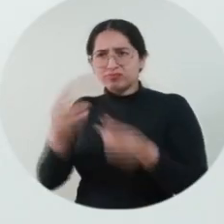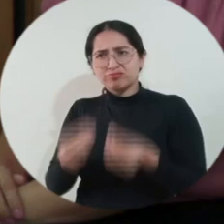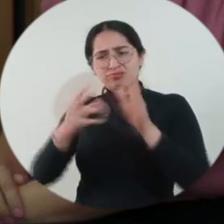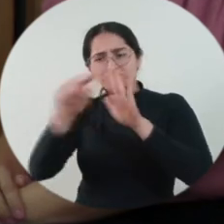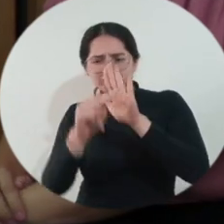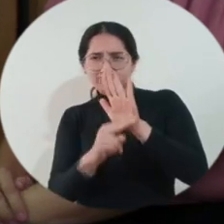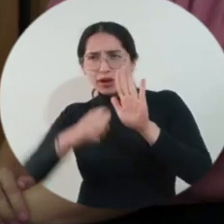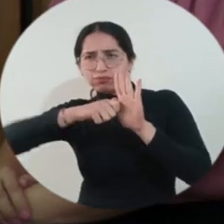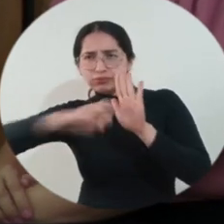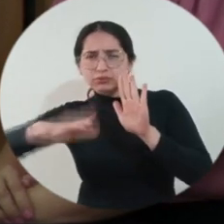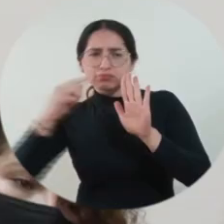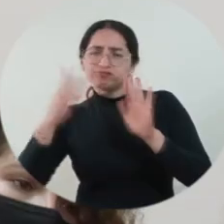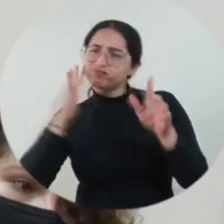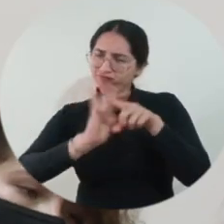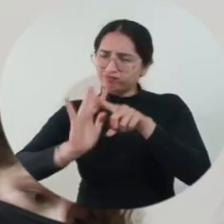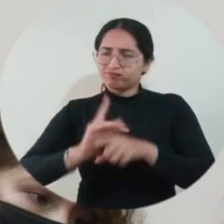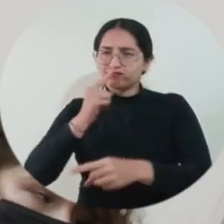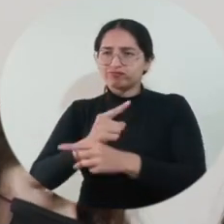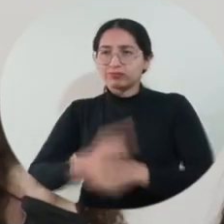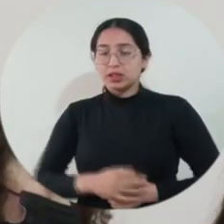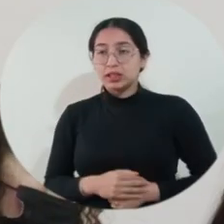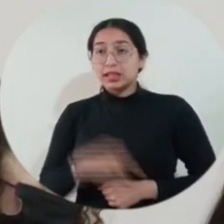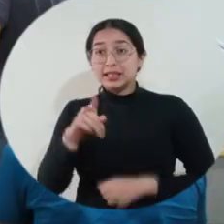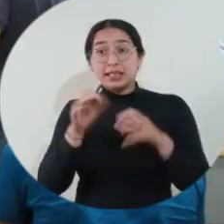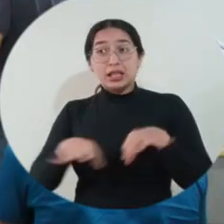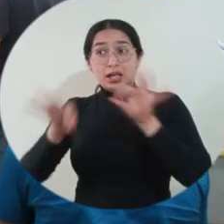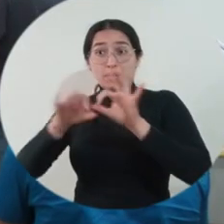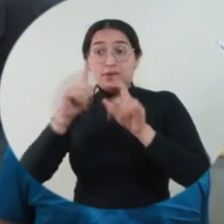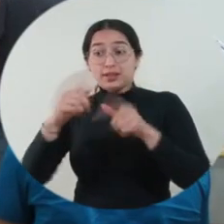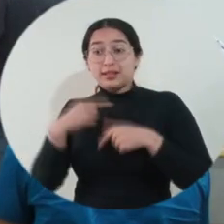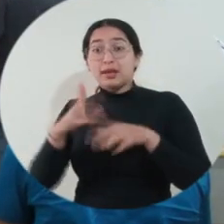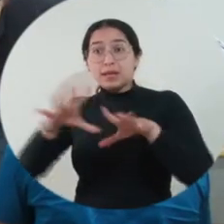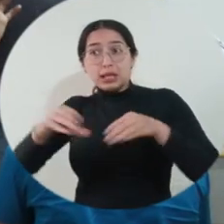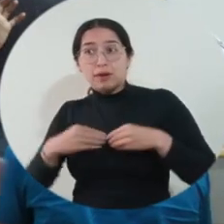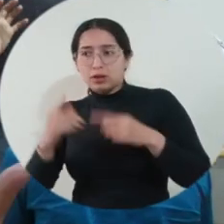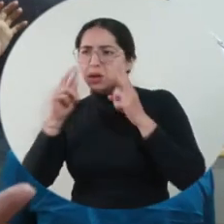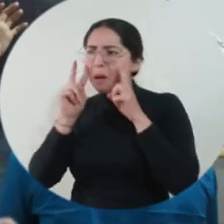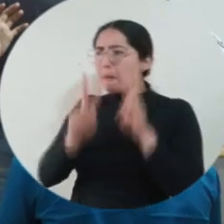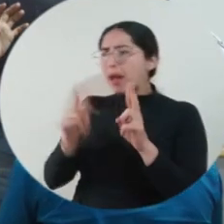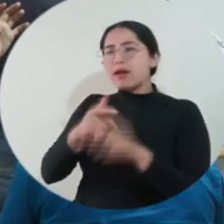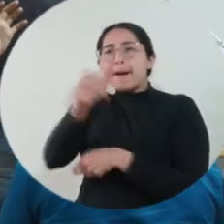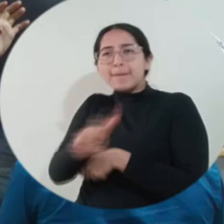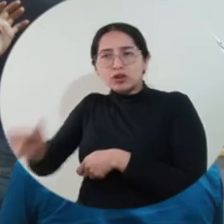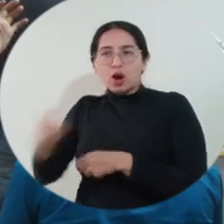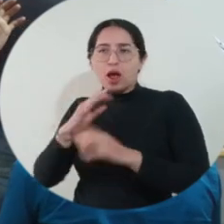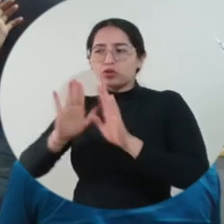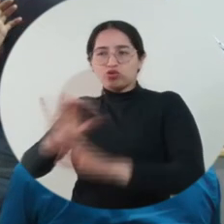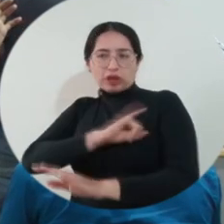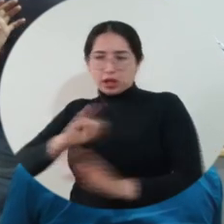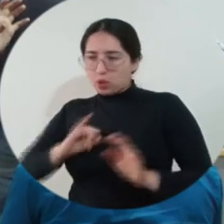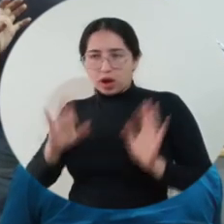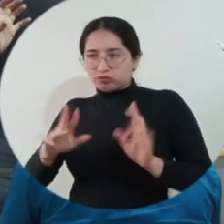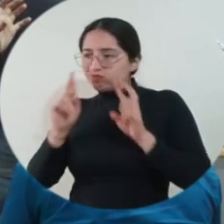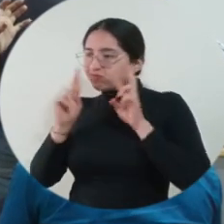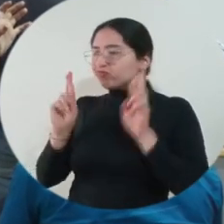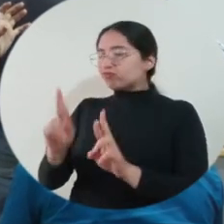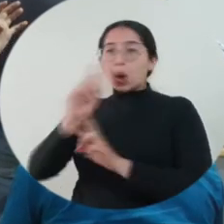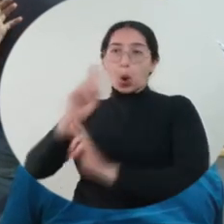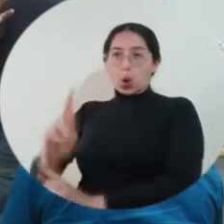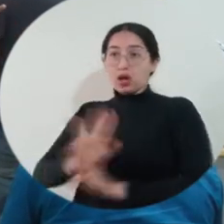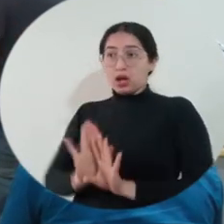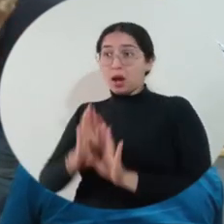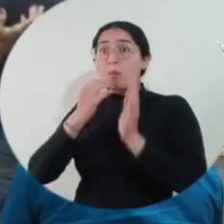academia y entidades puedan generar políticas públicas. ¿Cuál es la necesidad de cada uno? Porque cada uno debe ser percibido como una persona